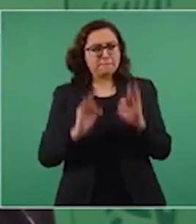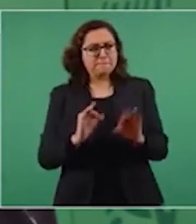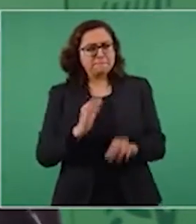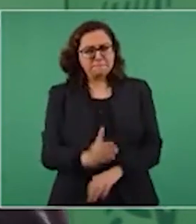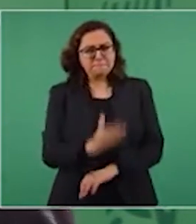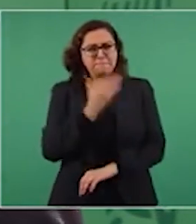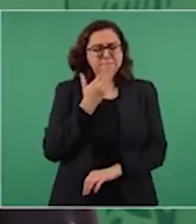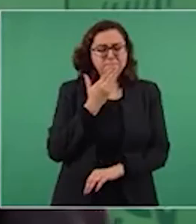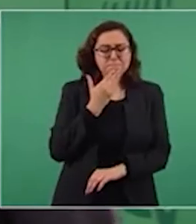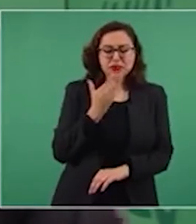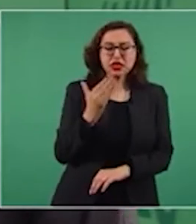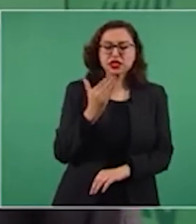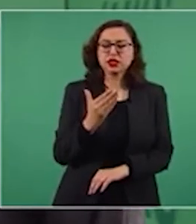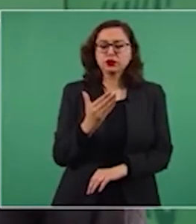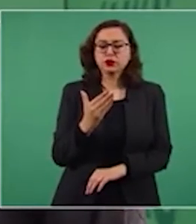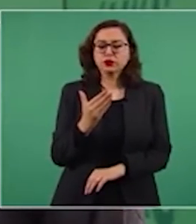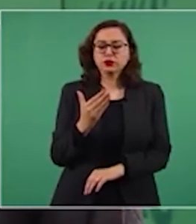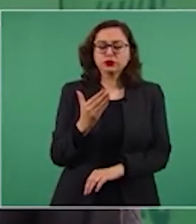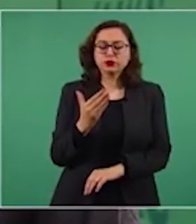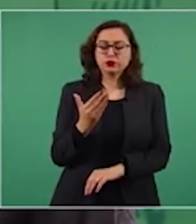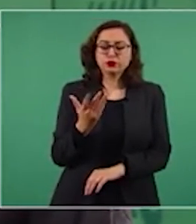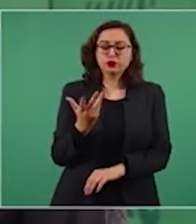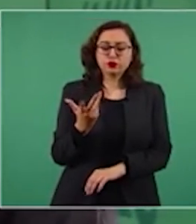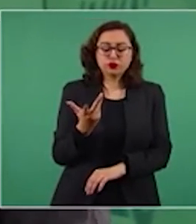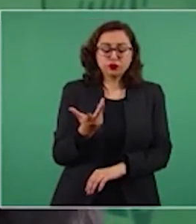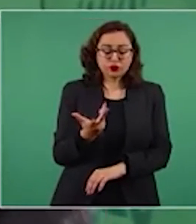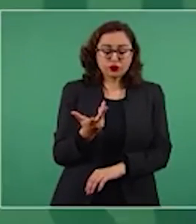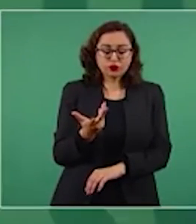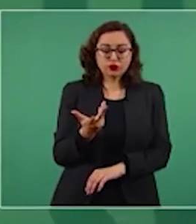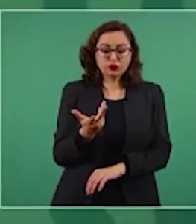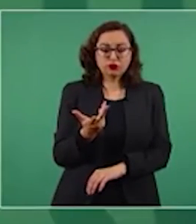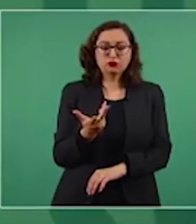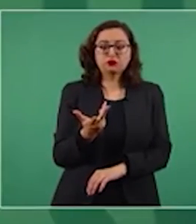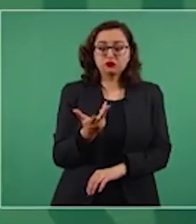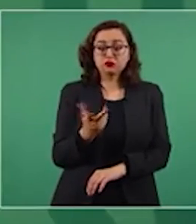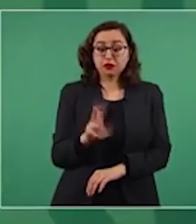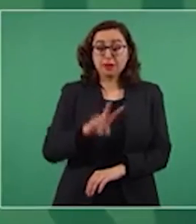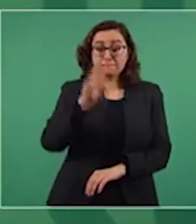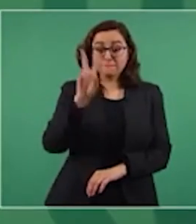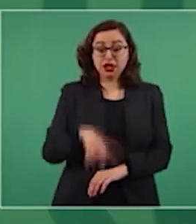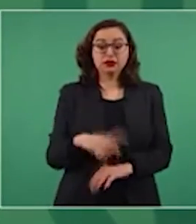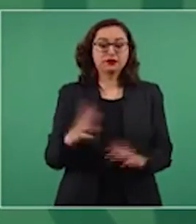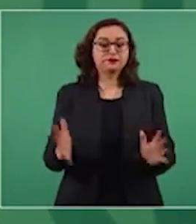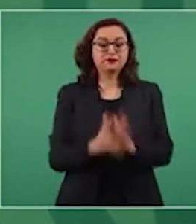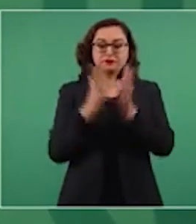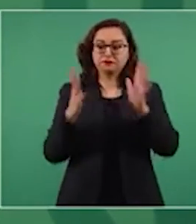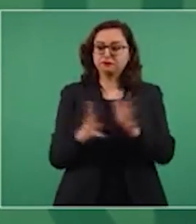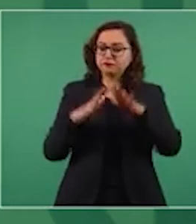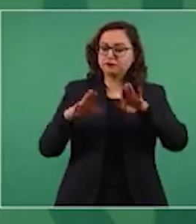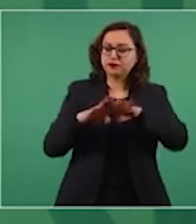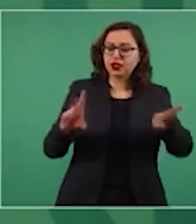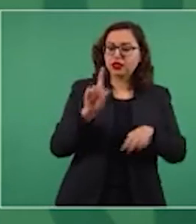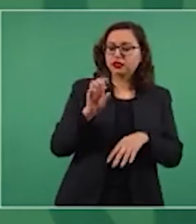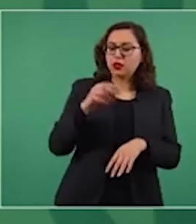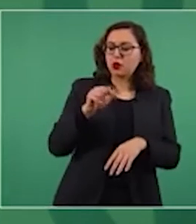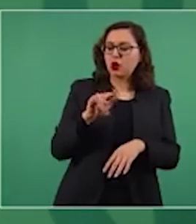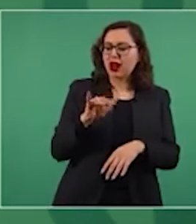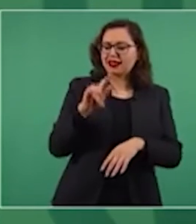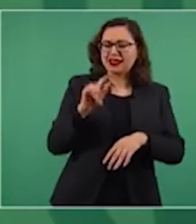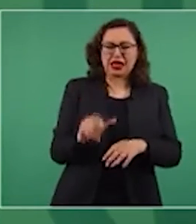características democráticas, estaría